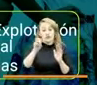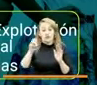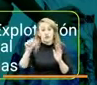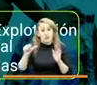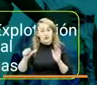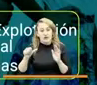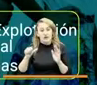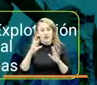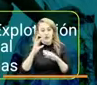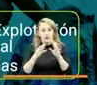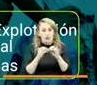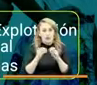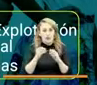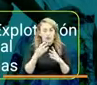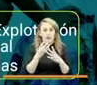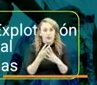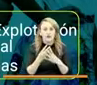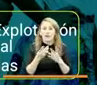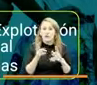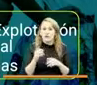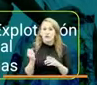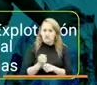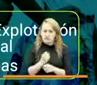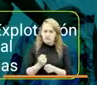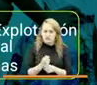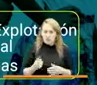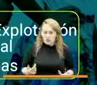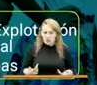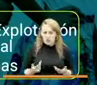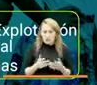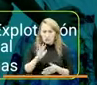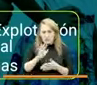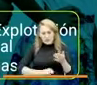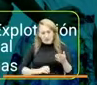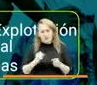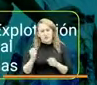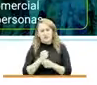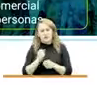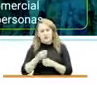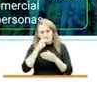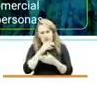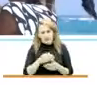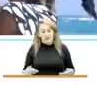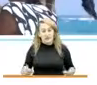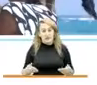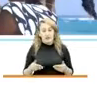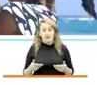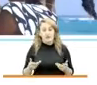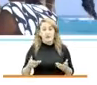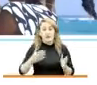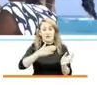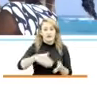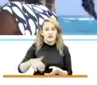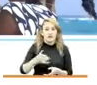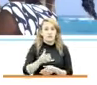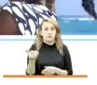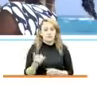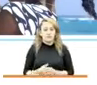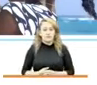Pero también estuvimos trabajando para reducir las tasas de trabajo infantil y la alta permanencia en calle. Y obviamente,